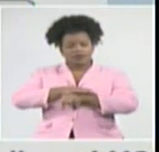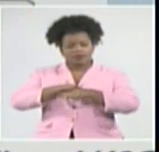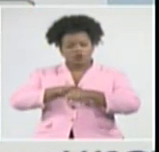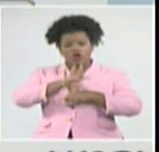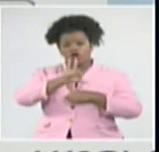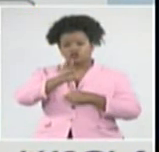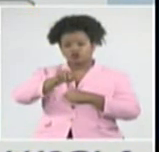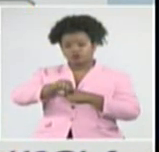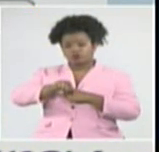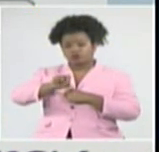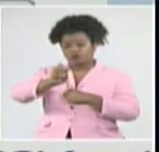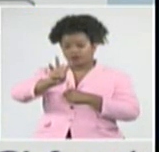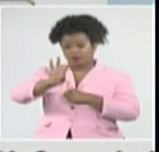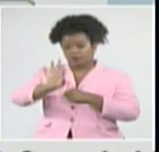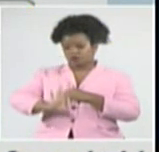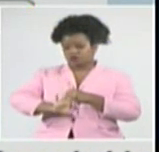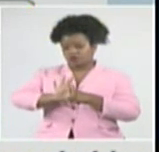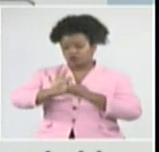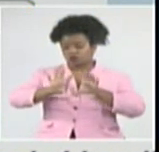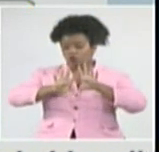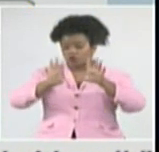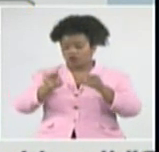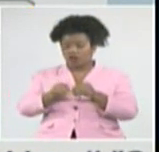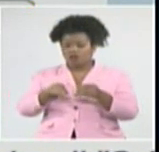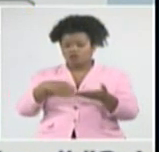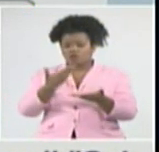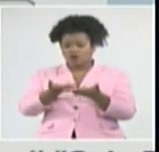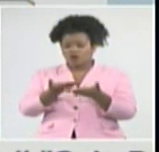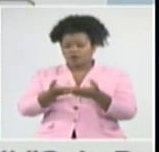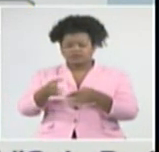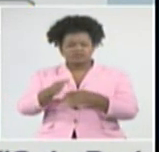procesadas resultaron positivas a la COVID-19.